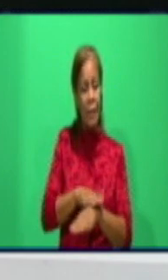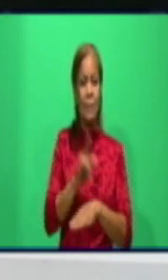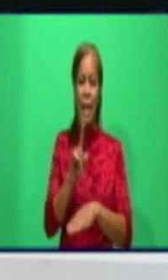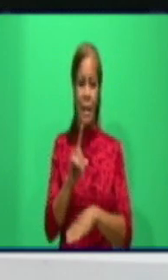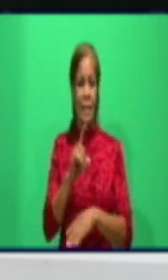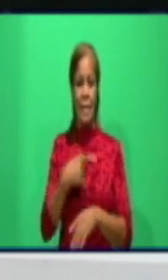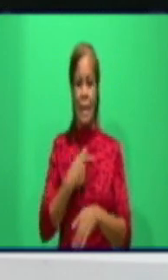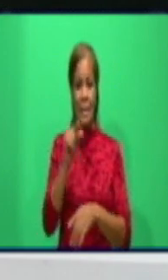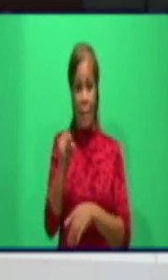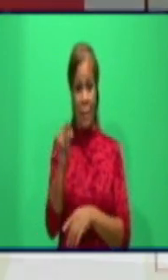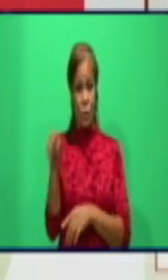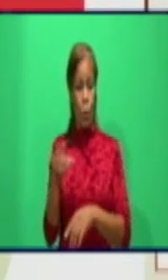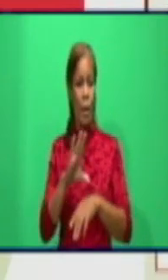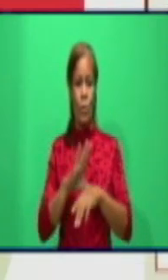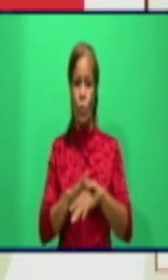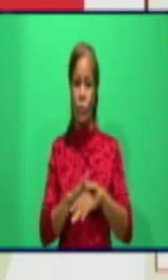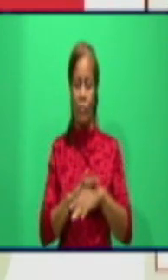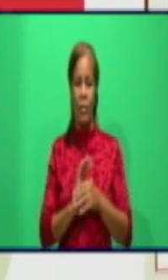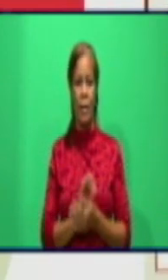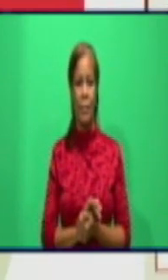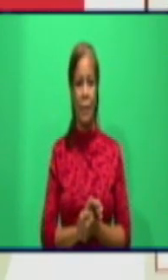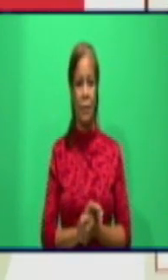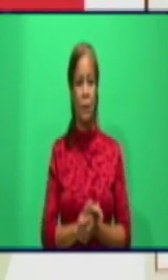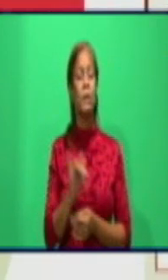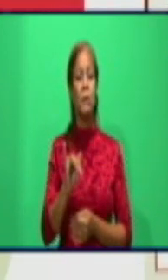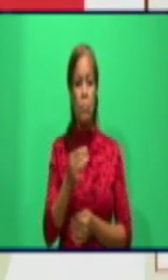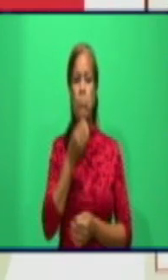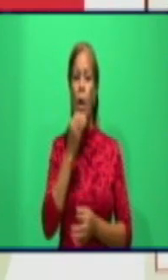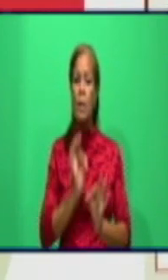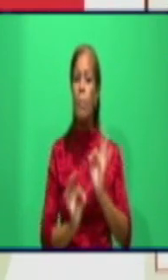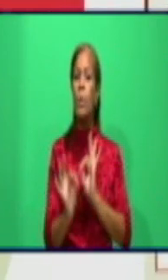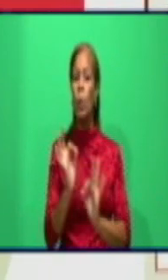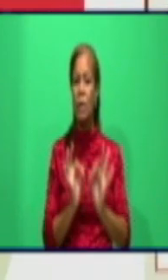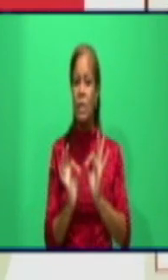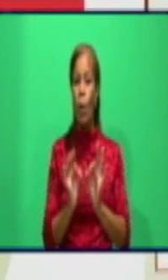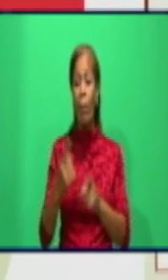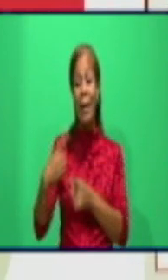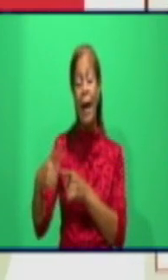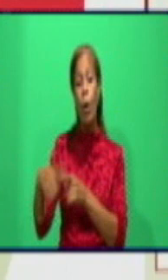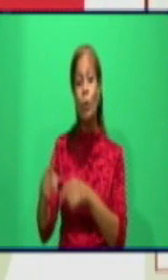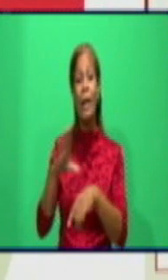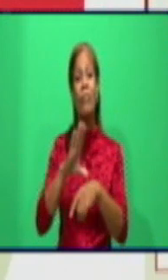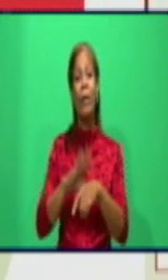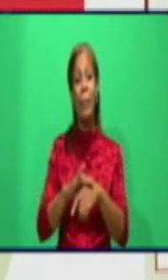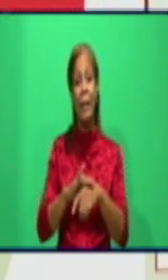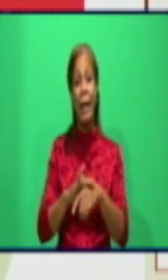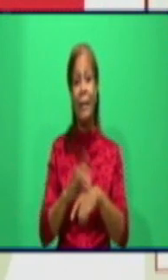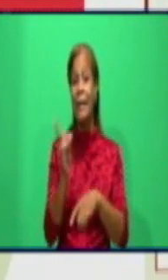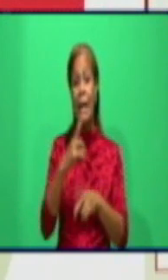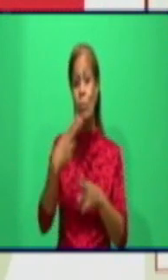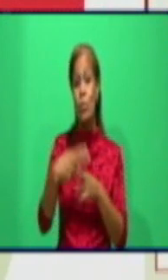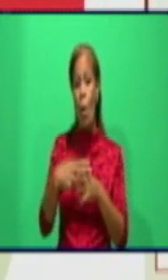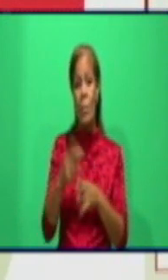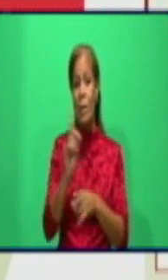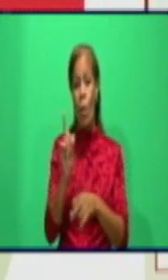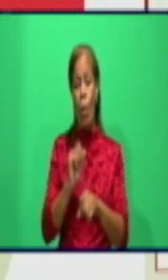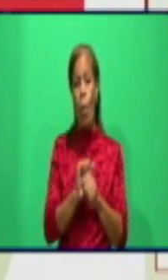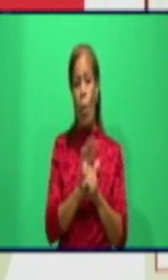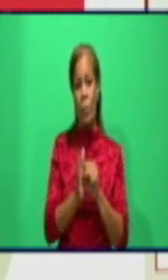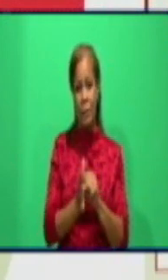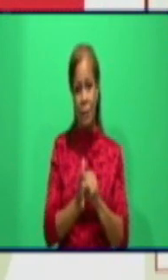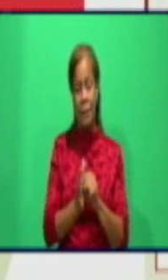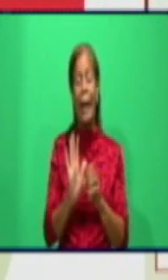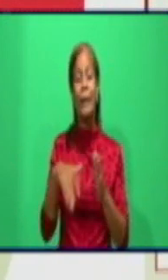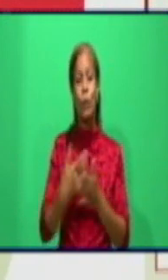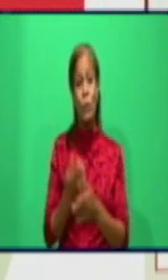determinado también les puede generar protección para otras enfermedades que no son la COVID-19. Bueno, el otro producto